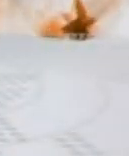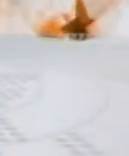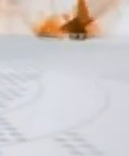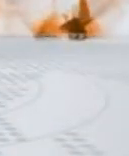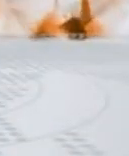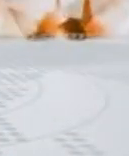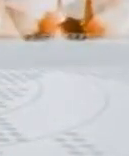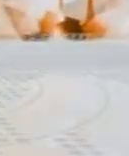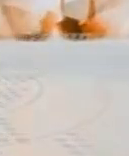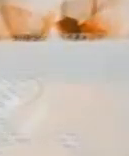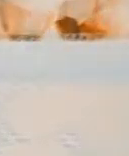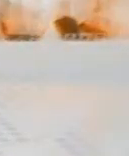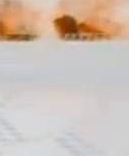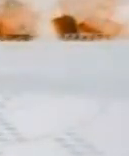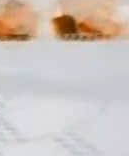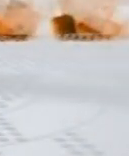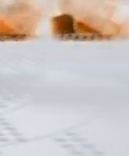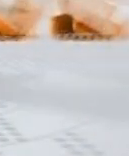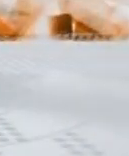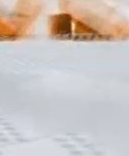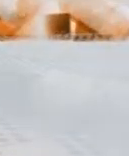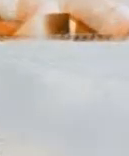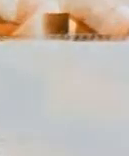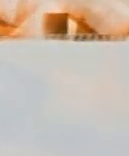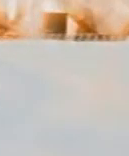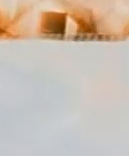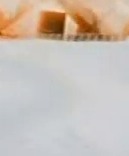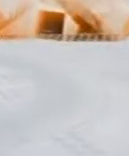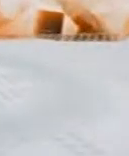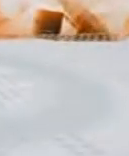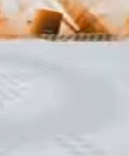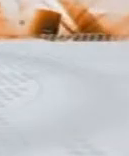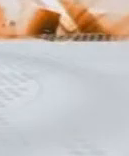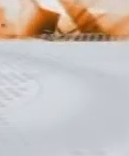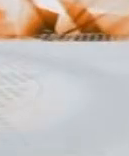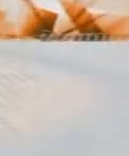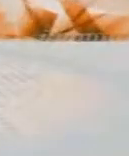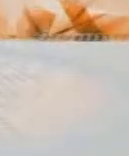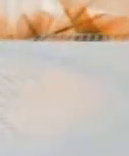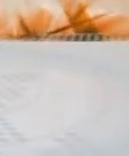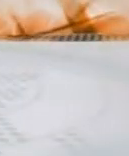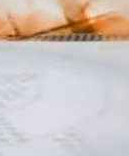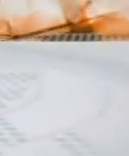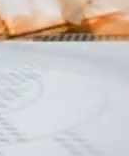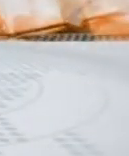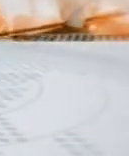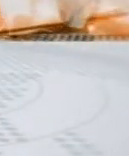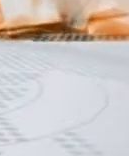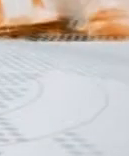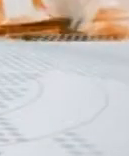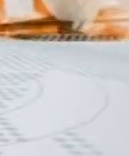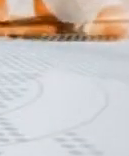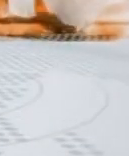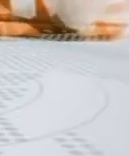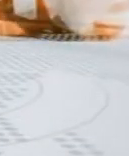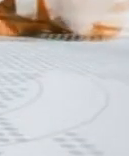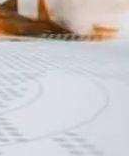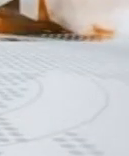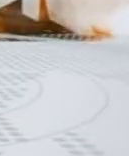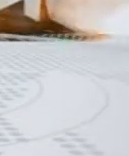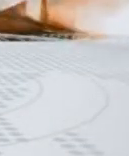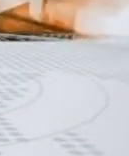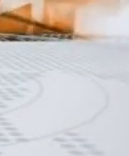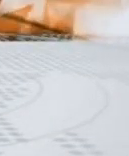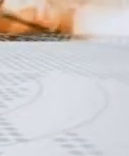El siguiente es un servicio social. El joven Rafael Giraldo Palomares, de 27 años de edad, se encuentra desaparecido desde el pasado 24